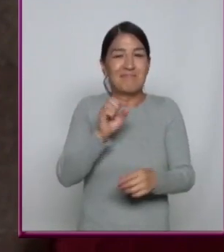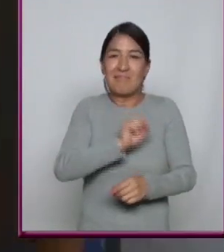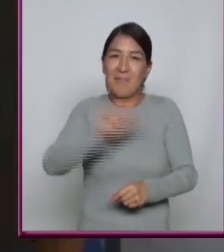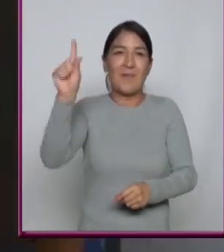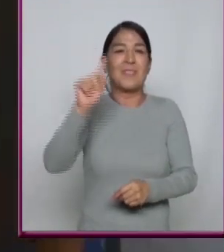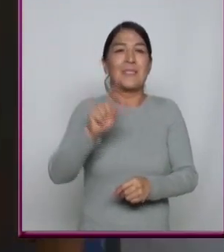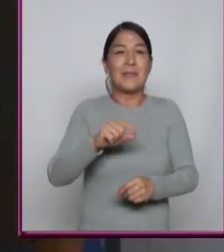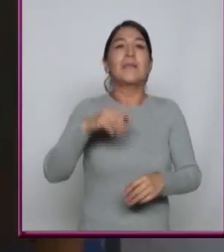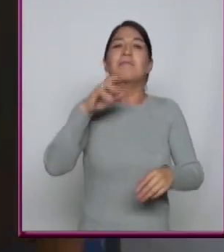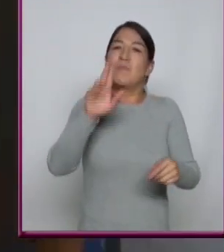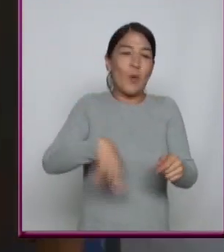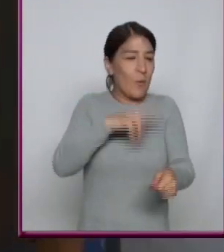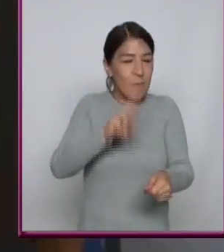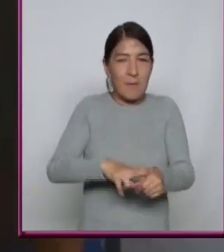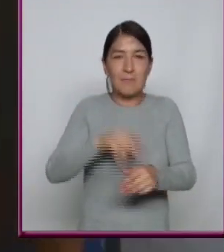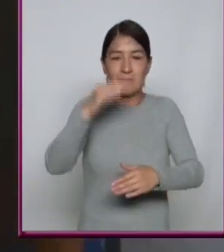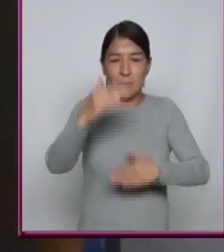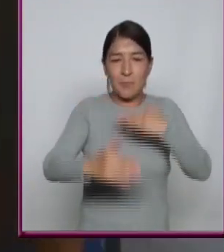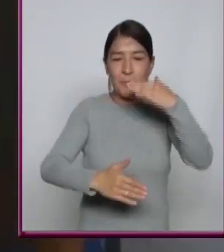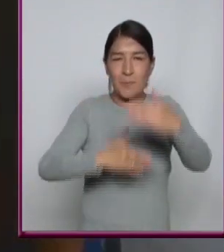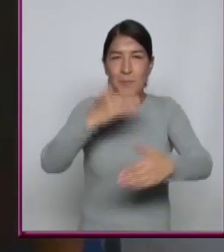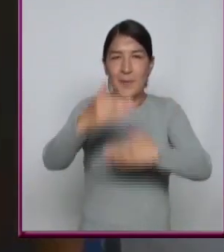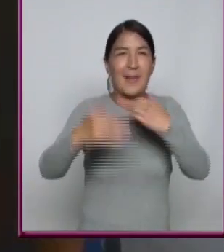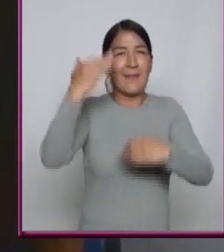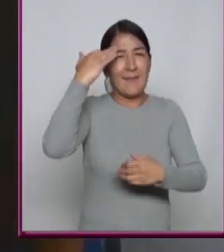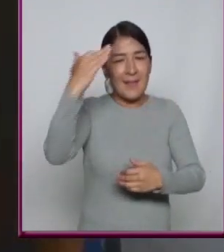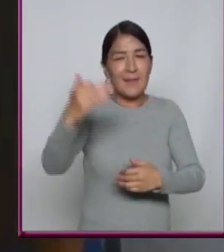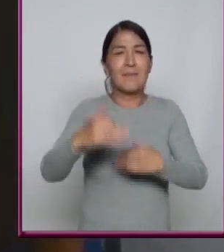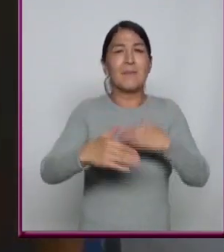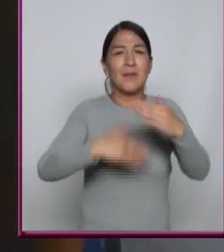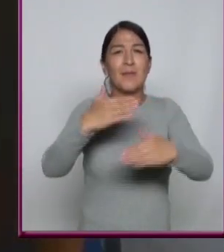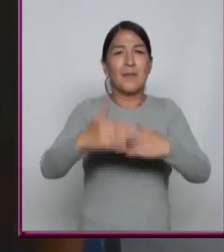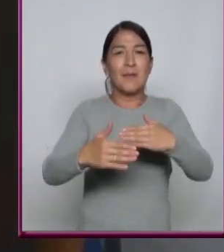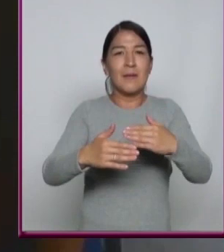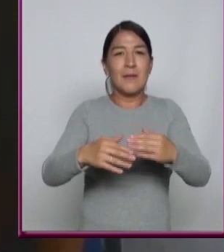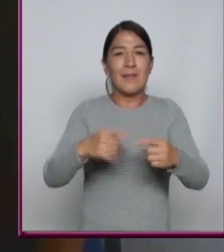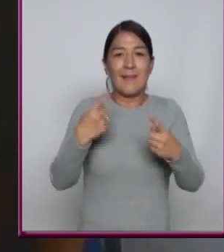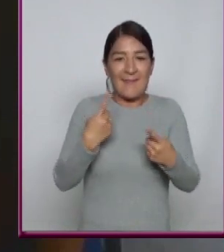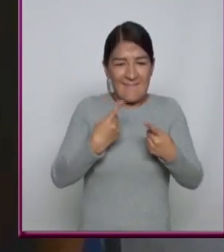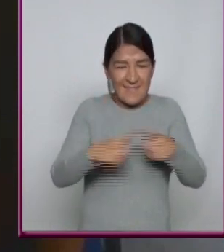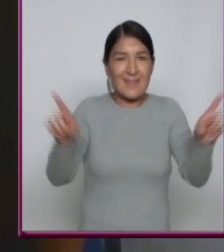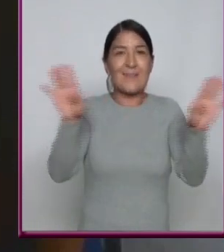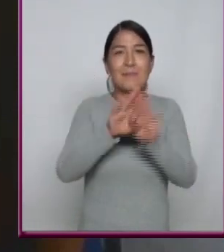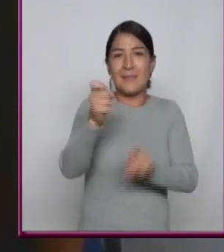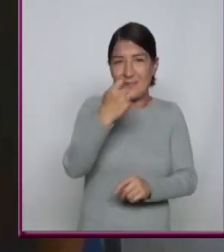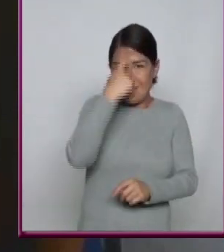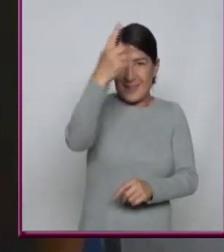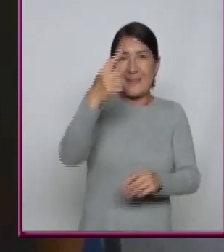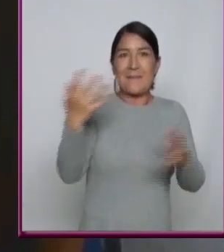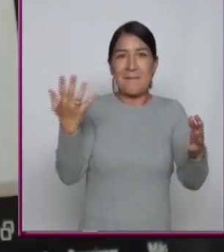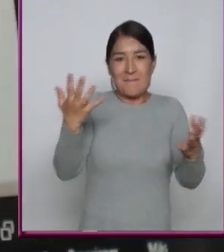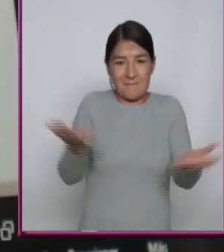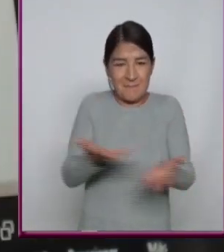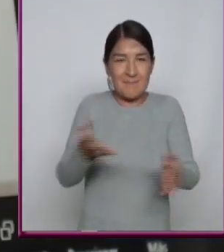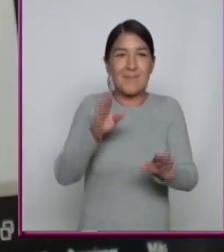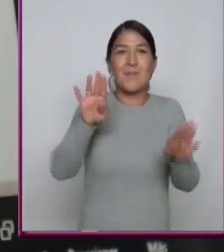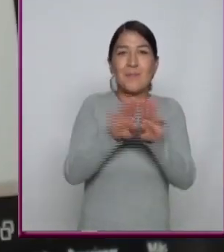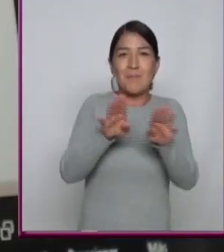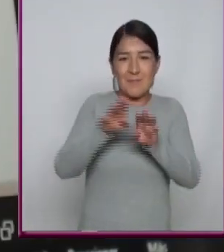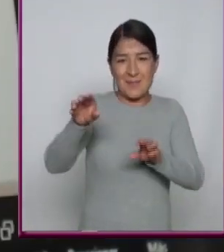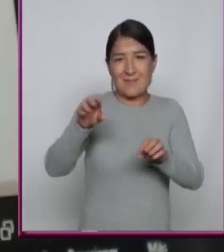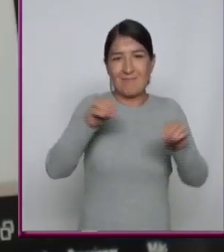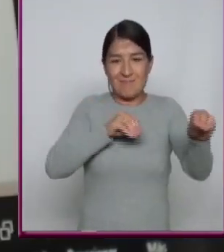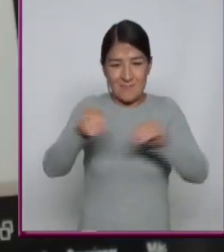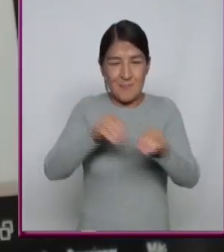natural Que con el paso Del tiempo Se desarrollen Nuevas Y más ingeniosas Maneras De codificar